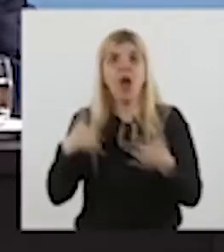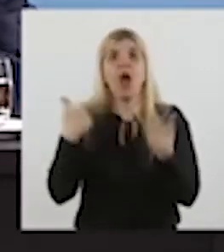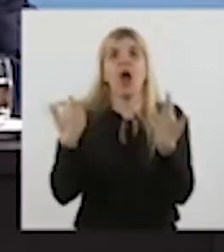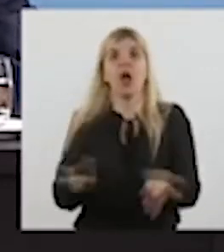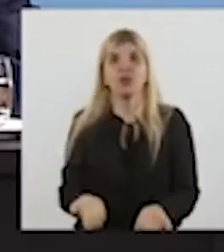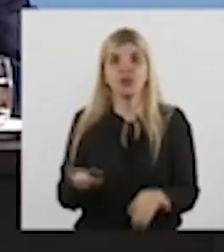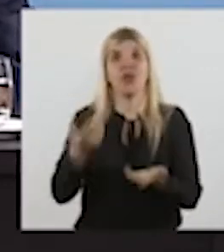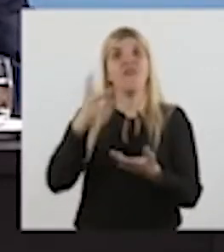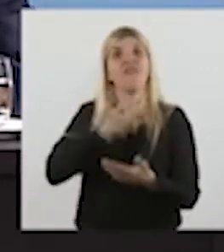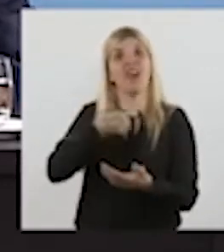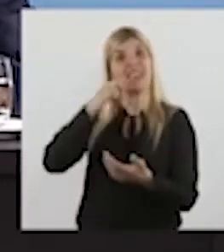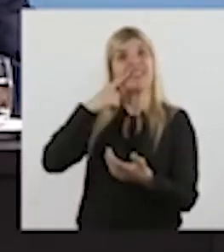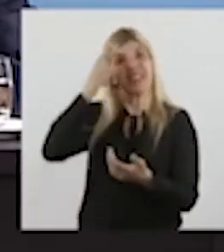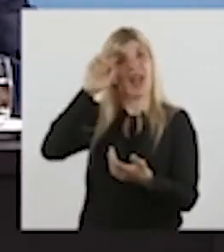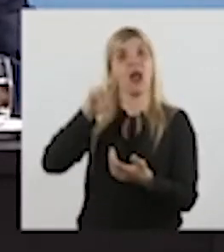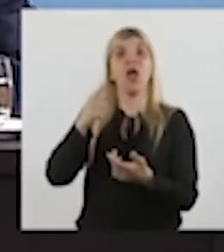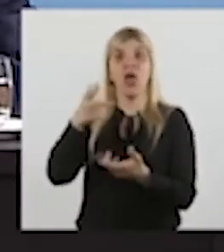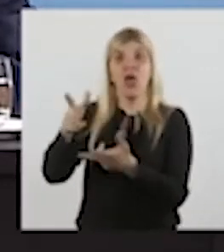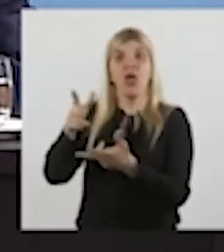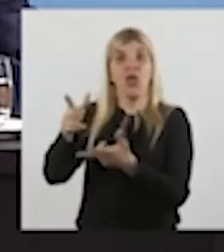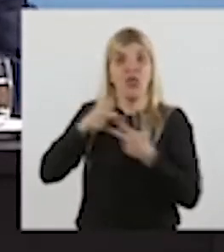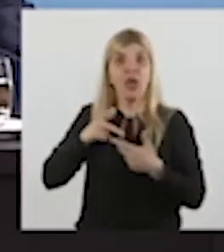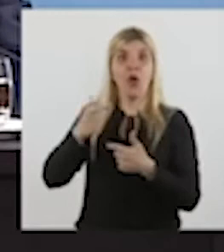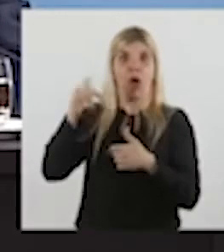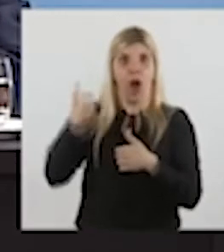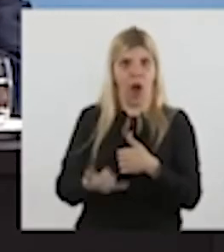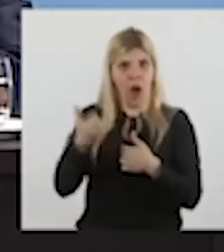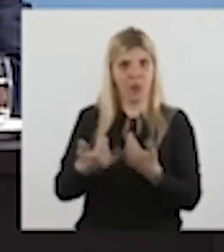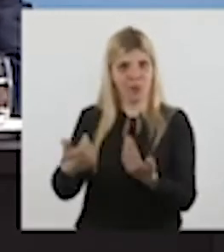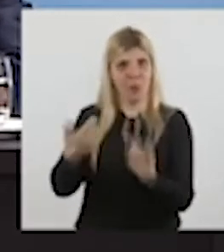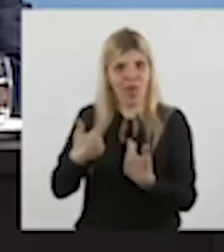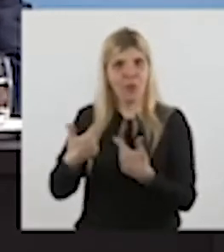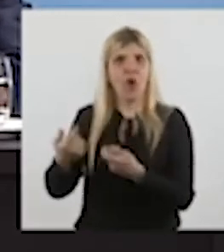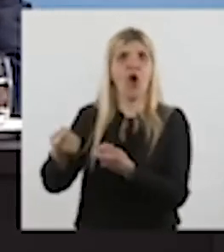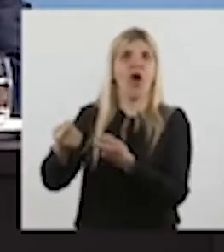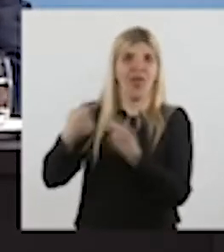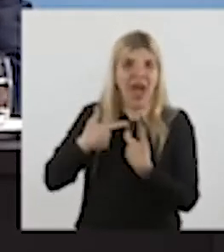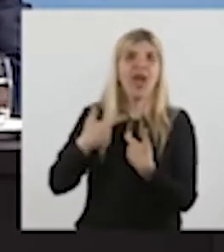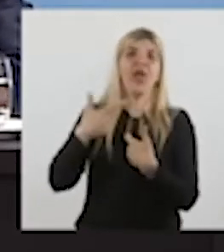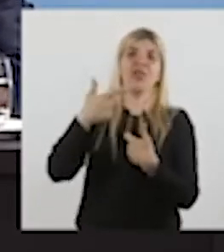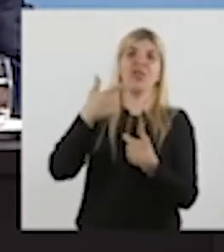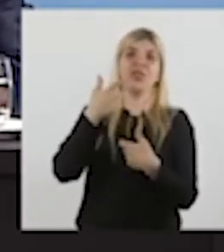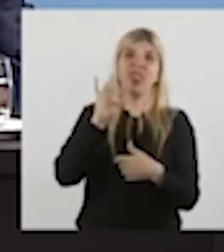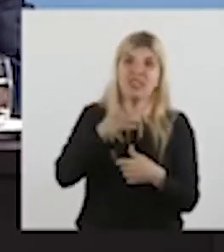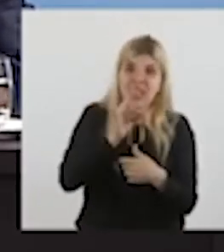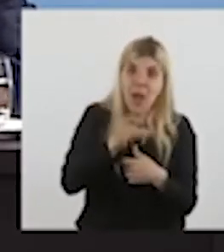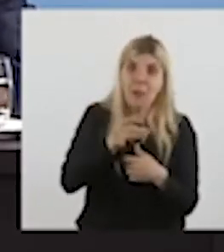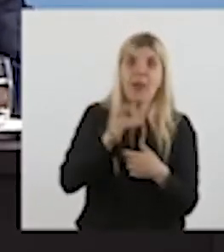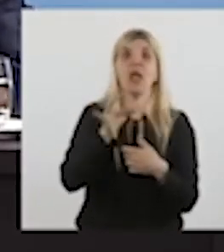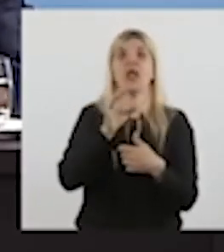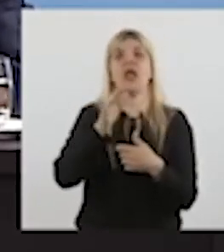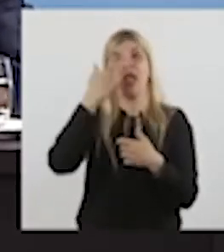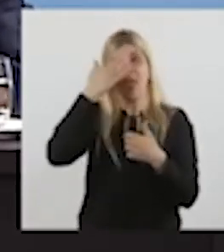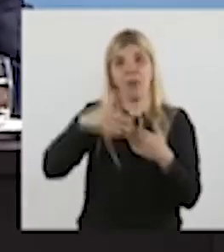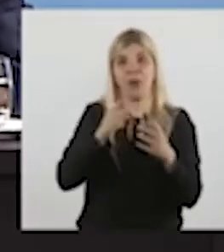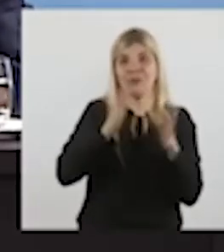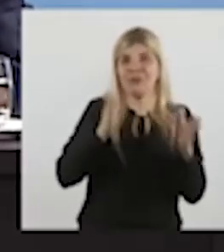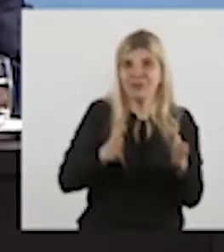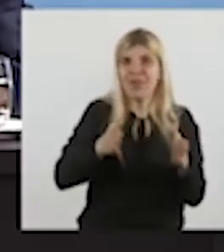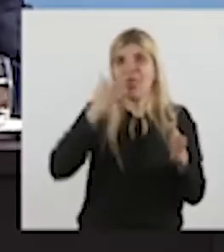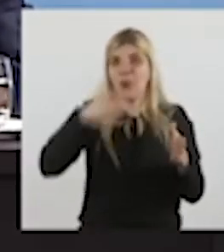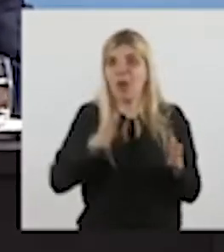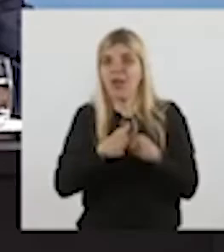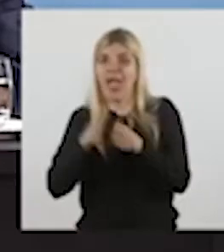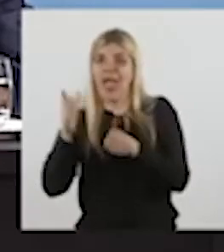de entregarnos algunas dosis en diciembre y el resto de los 3 millones que estábamos conversando entre enero